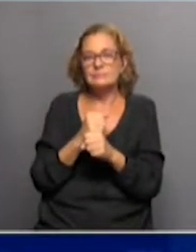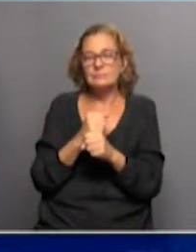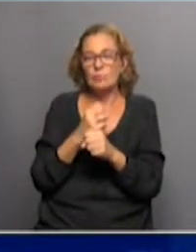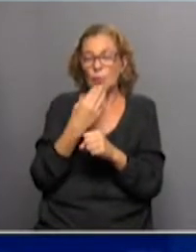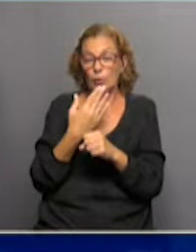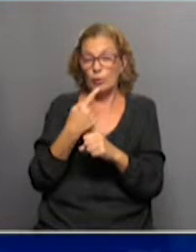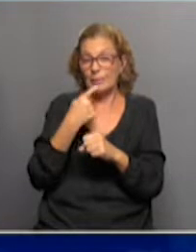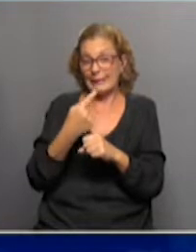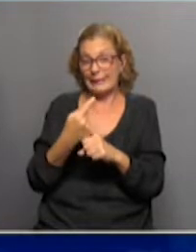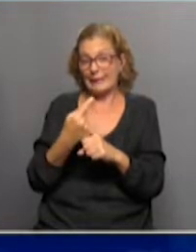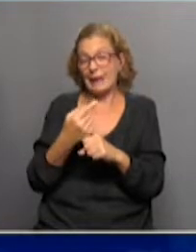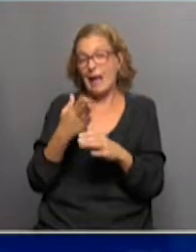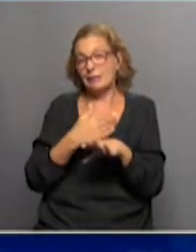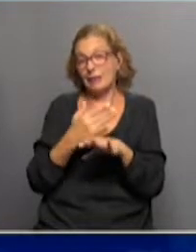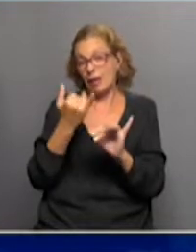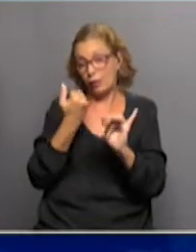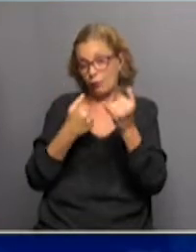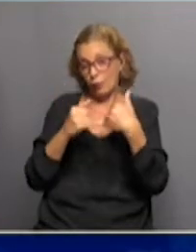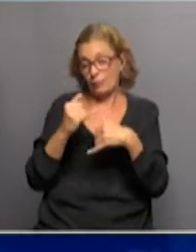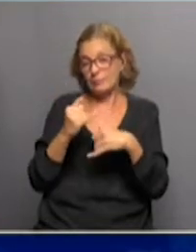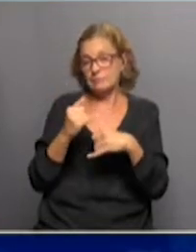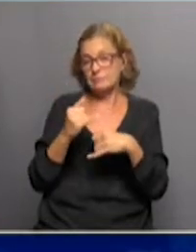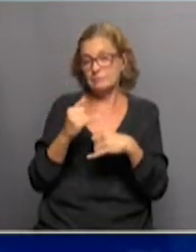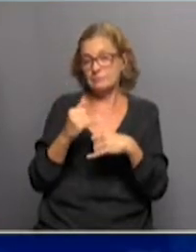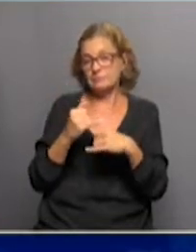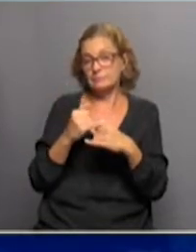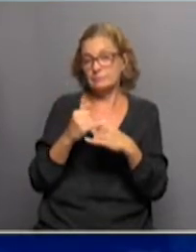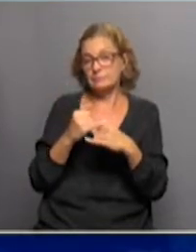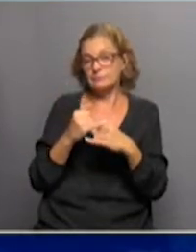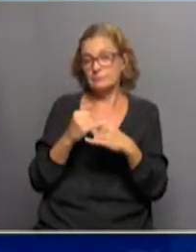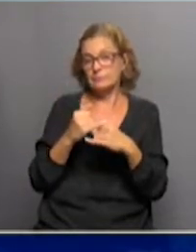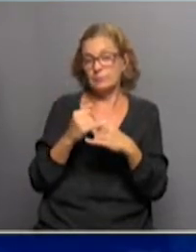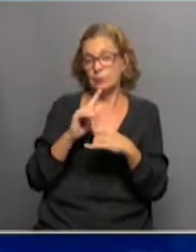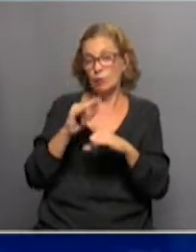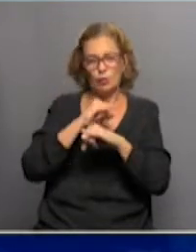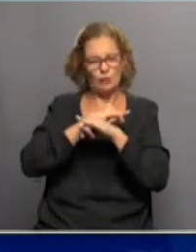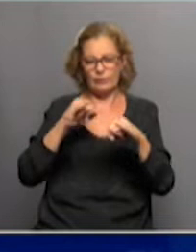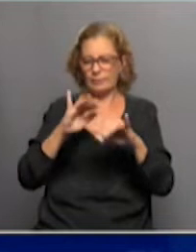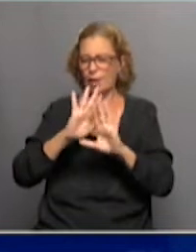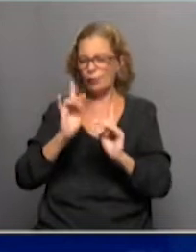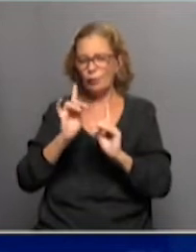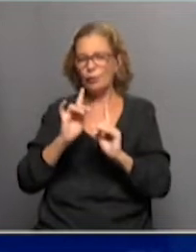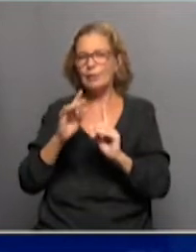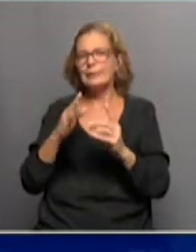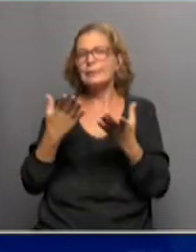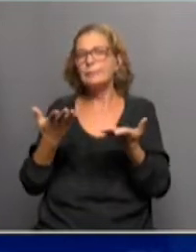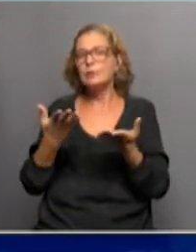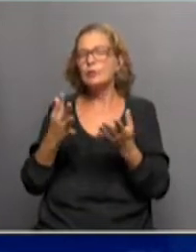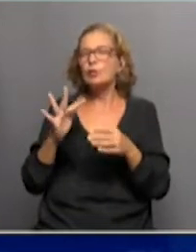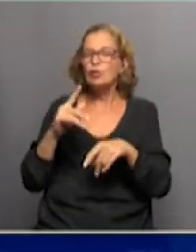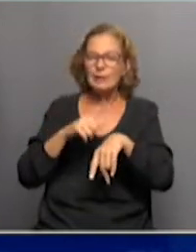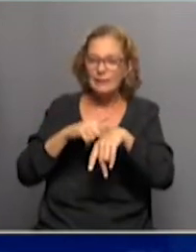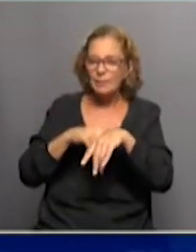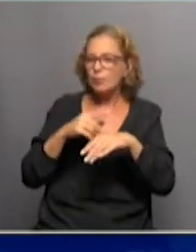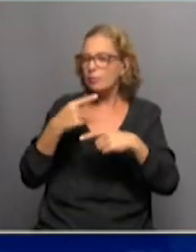Bueno, como te decía, el informe no está terminado en el sentido de que todo el tiempo